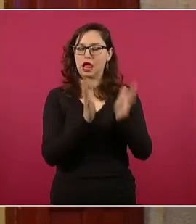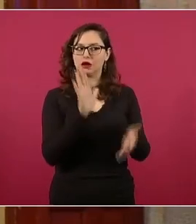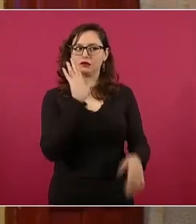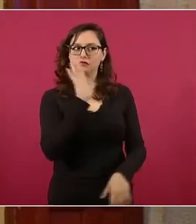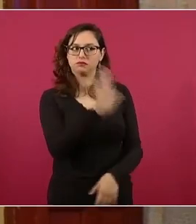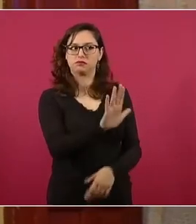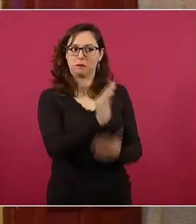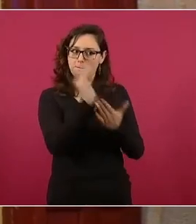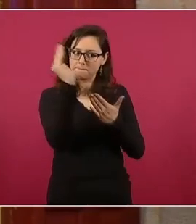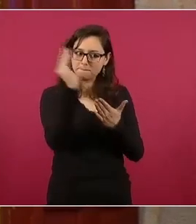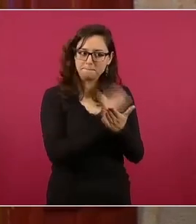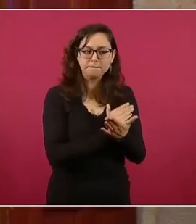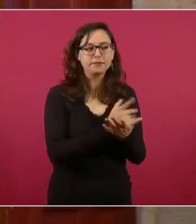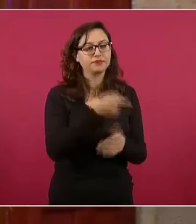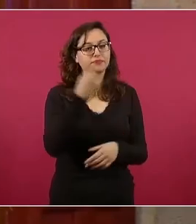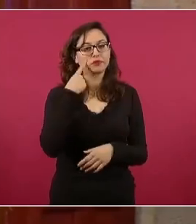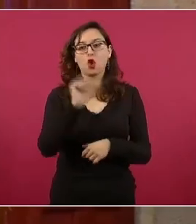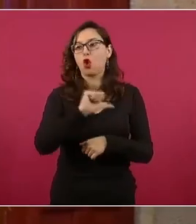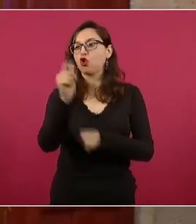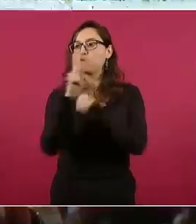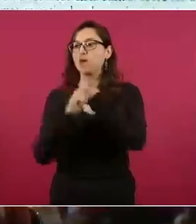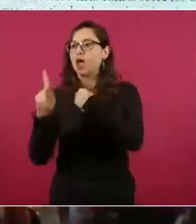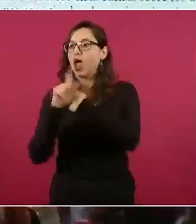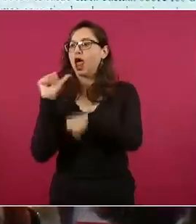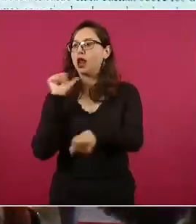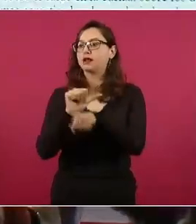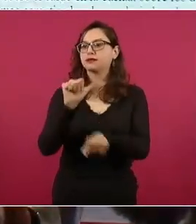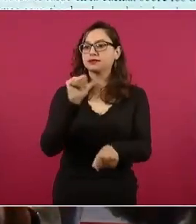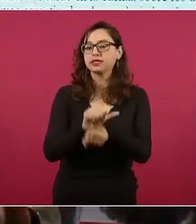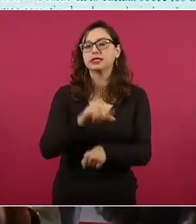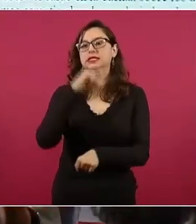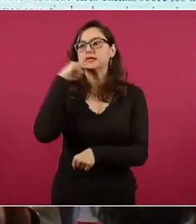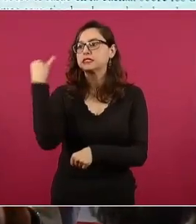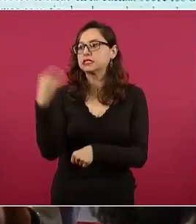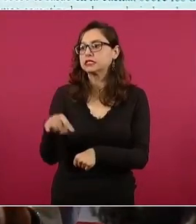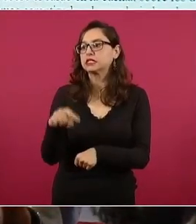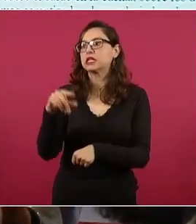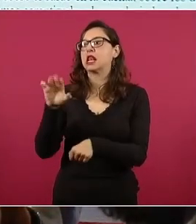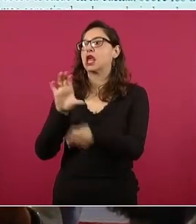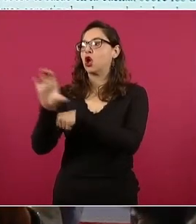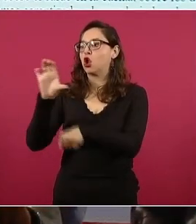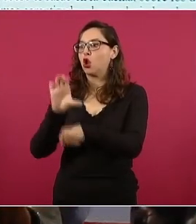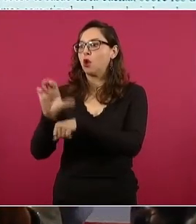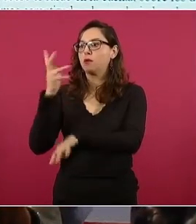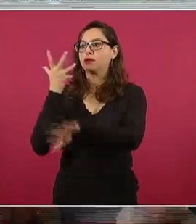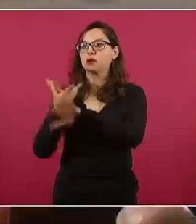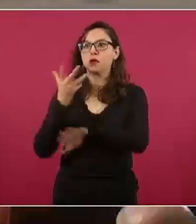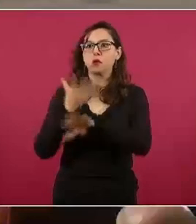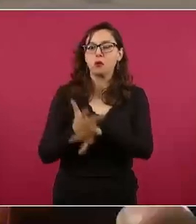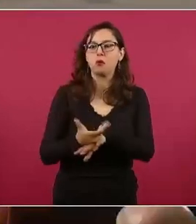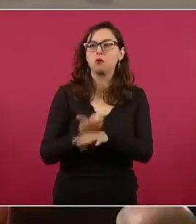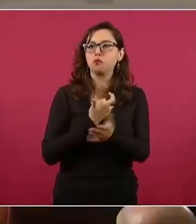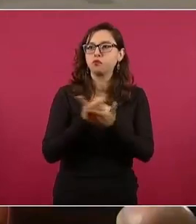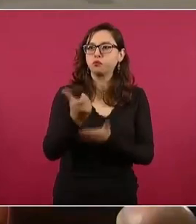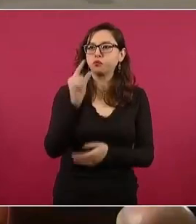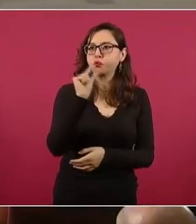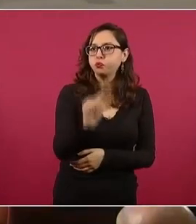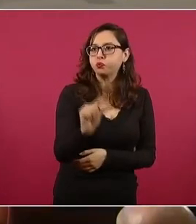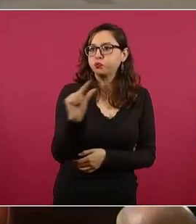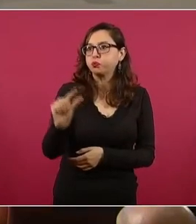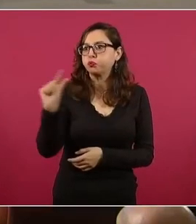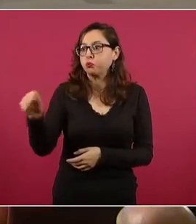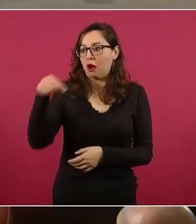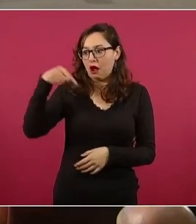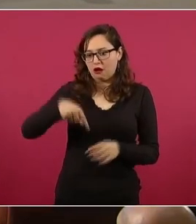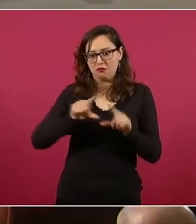más que en Argentina, que en Chile, que en Colombia, que en Estados Unidos y se hizo